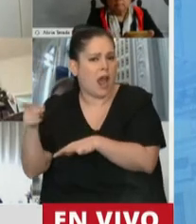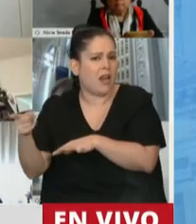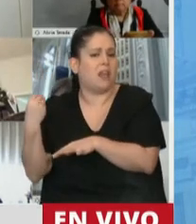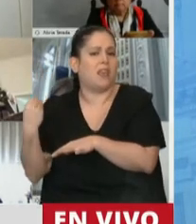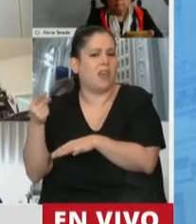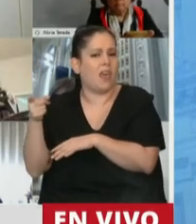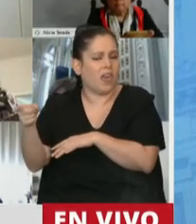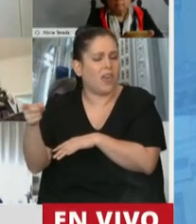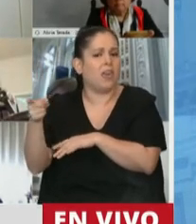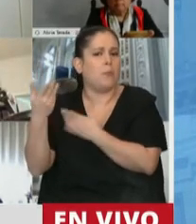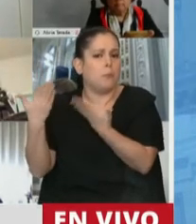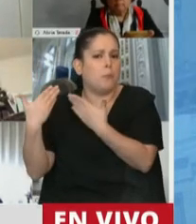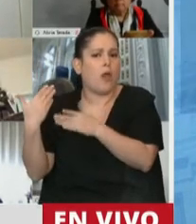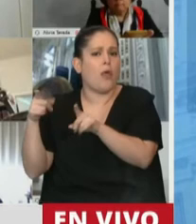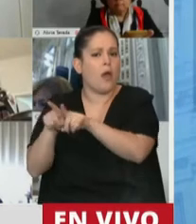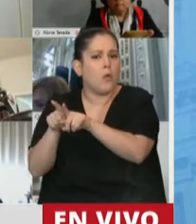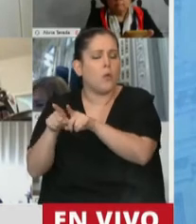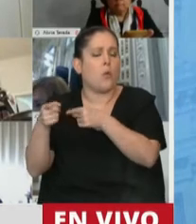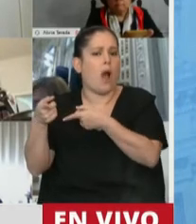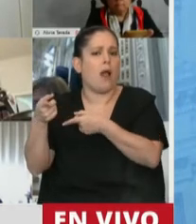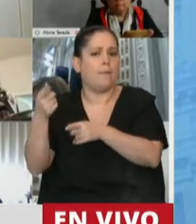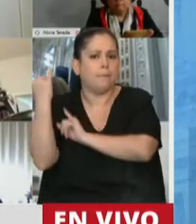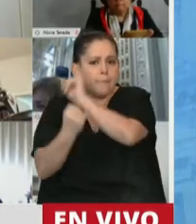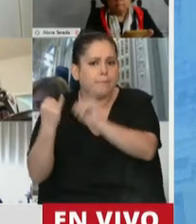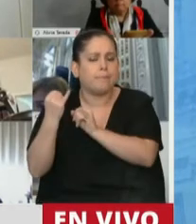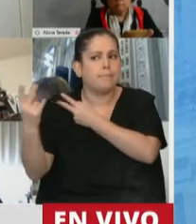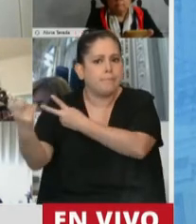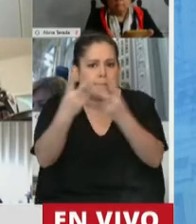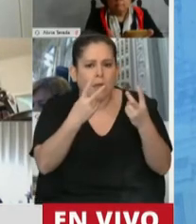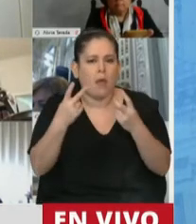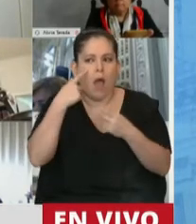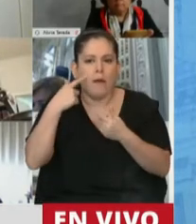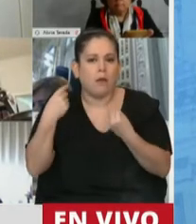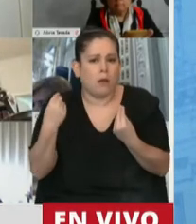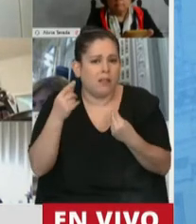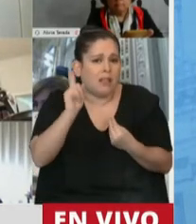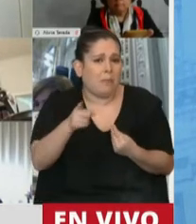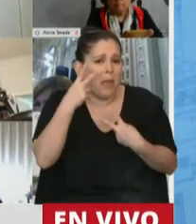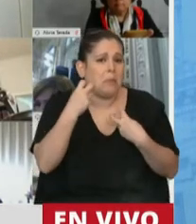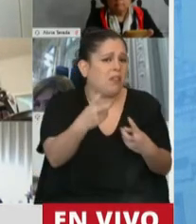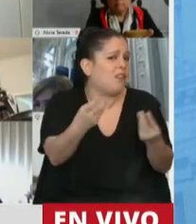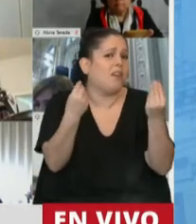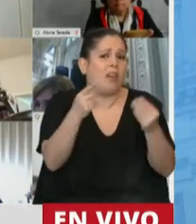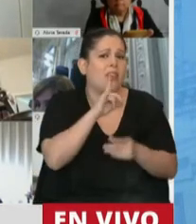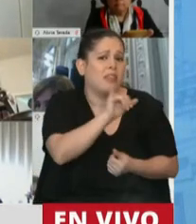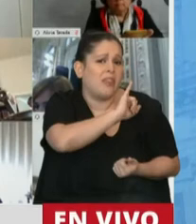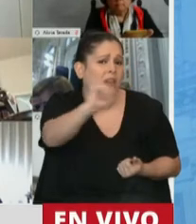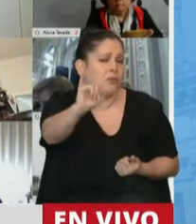puedan compartir con ellos esta investigación. Investigar todas las denuncias que hay, que han hecho,